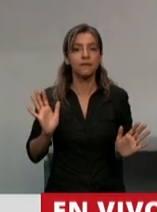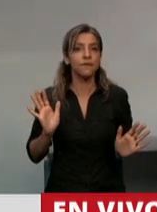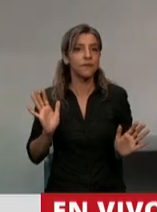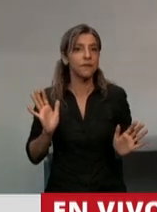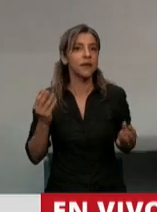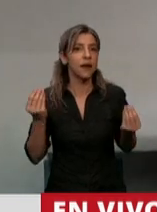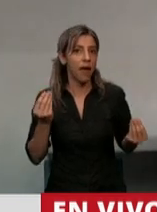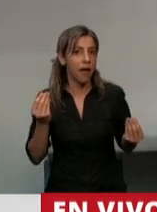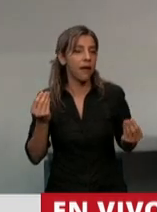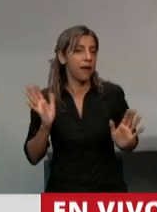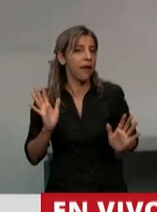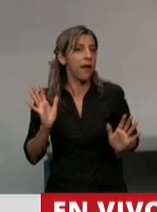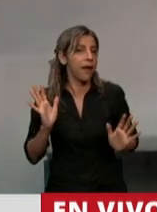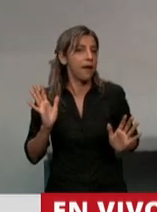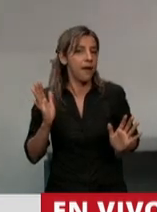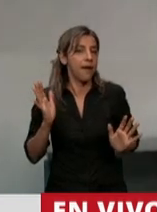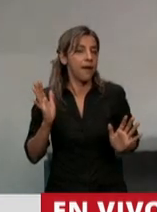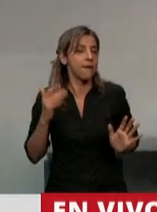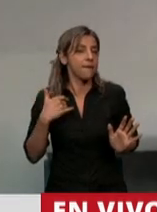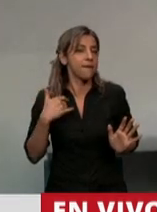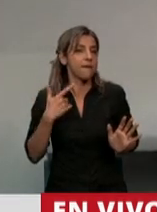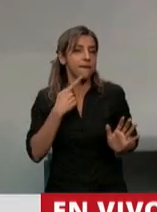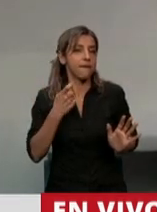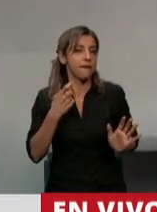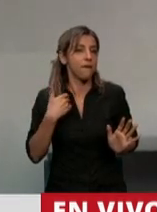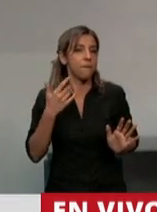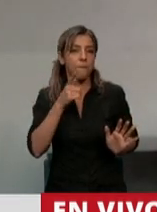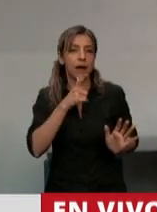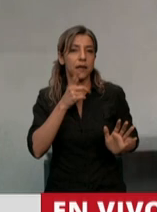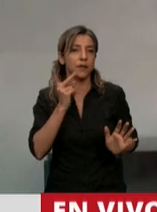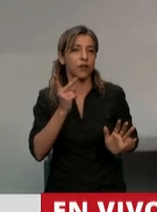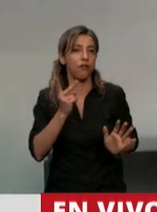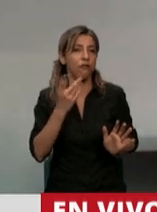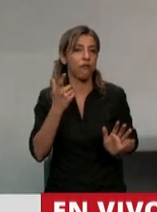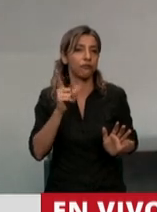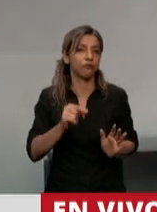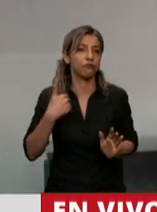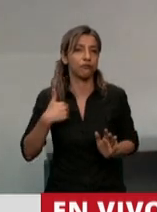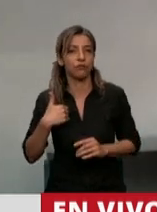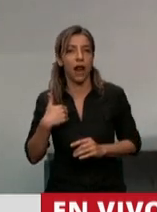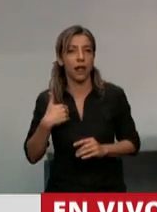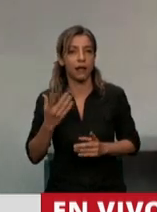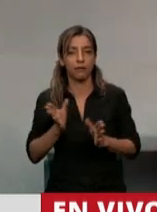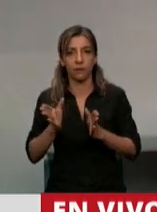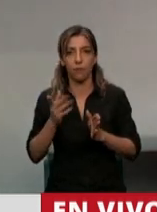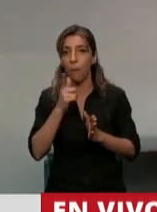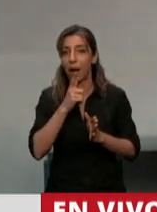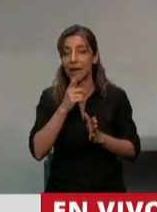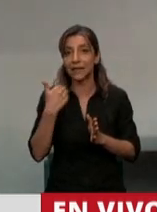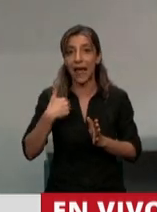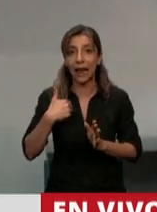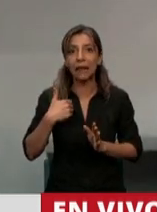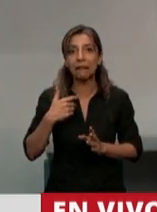Presidente, que tenemos dos argentinas, la que se ve y otra que no se ve que está bajo el mar.